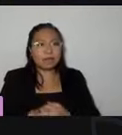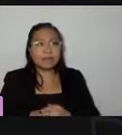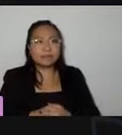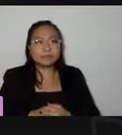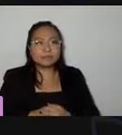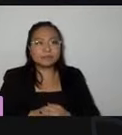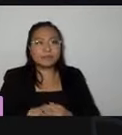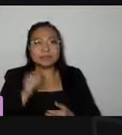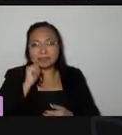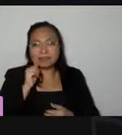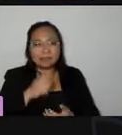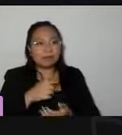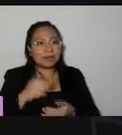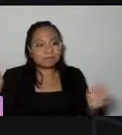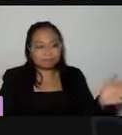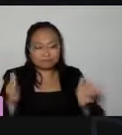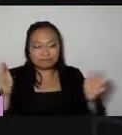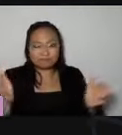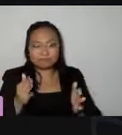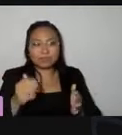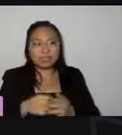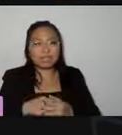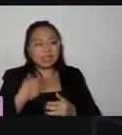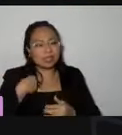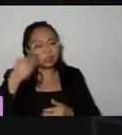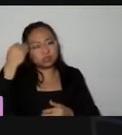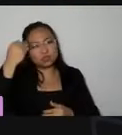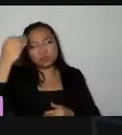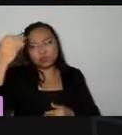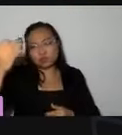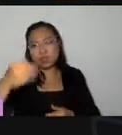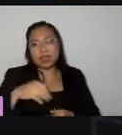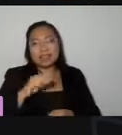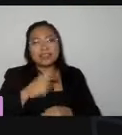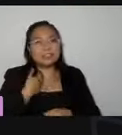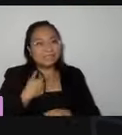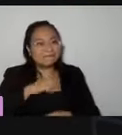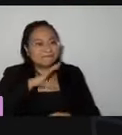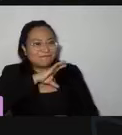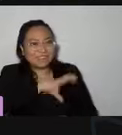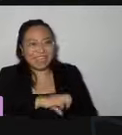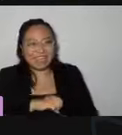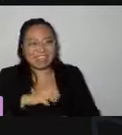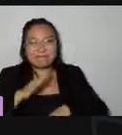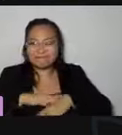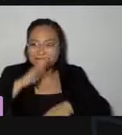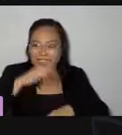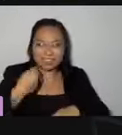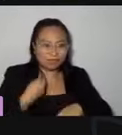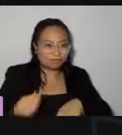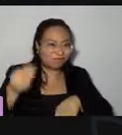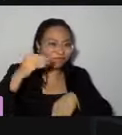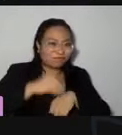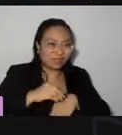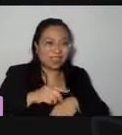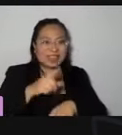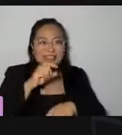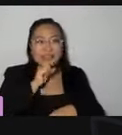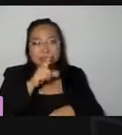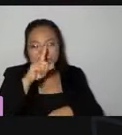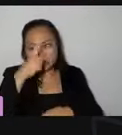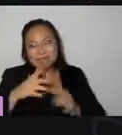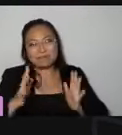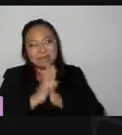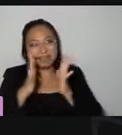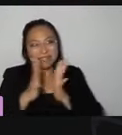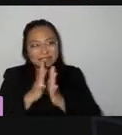ha impulsado desde hace mucho tiempo, y entonces, bueno, con todo el gusto del mundo, nos sumamos al proceso que van a